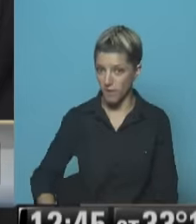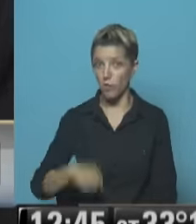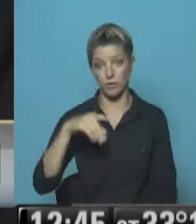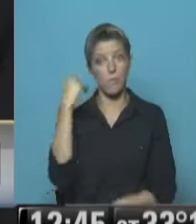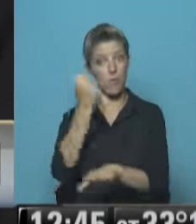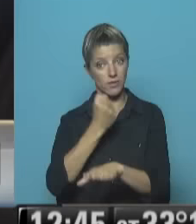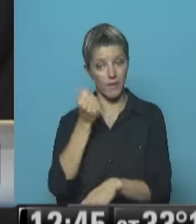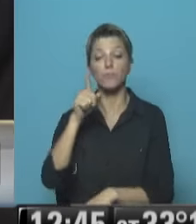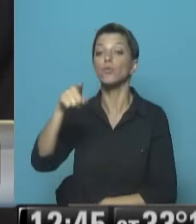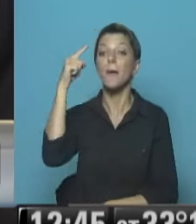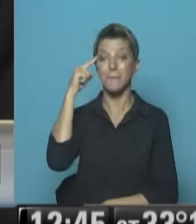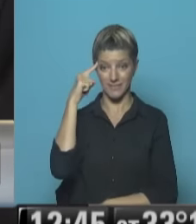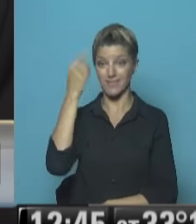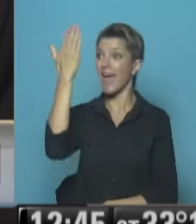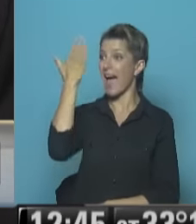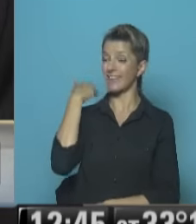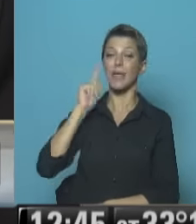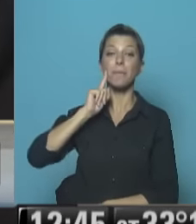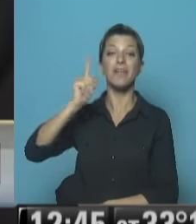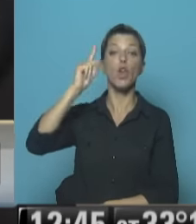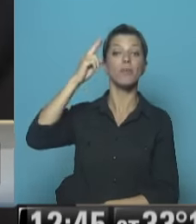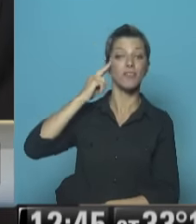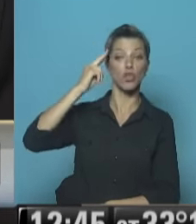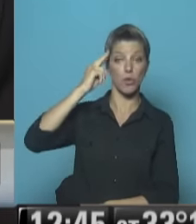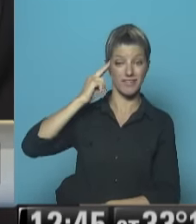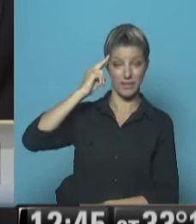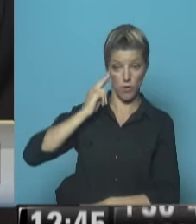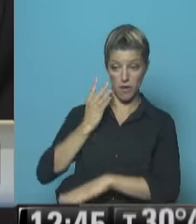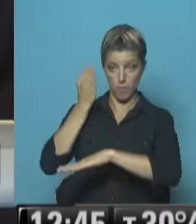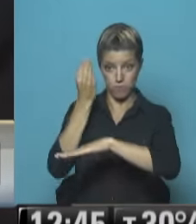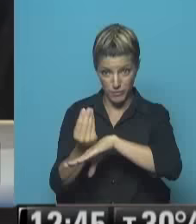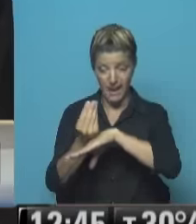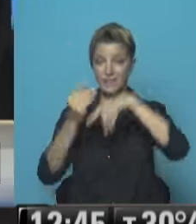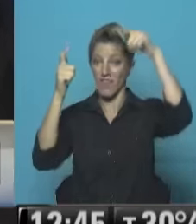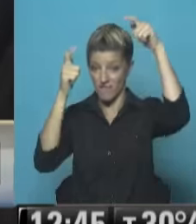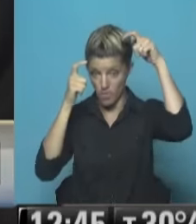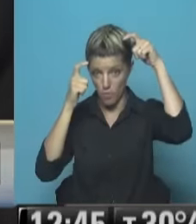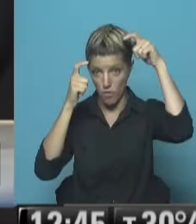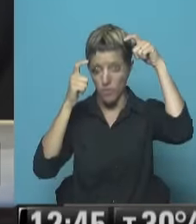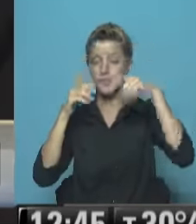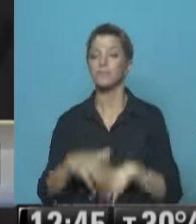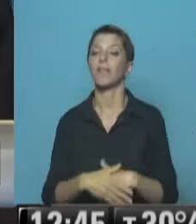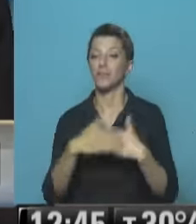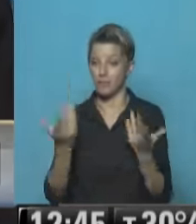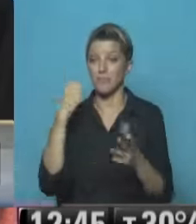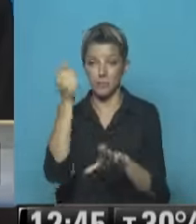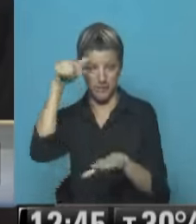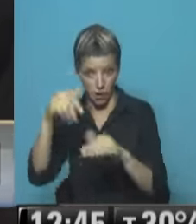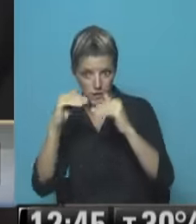chavismo Gobierna Desde 1999 Es realmente Significativo Y además Pensemos que estamos En una sociedad